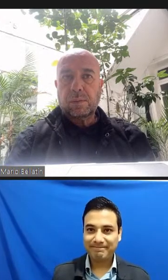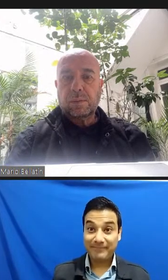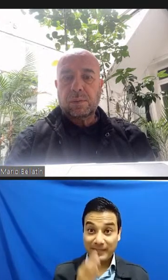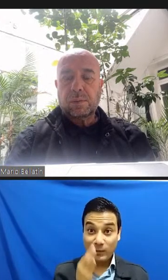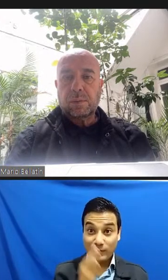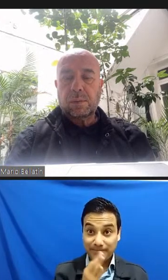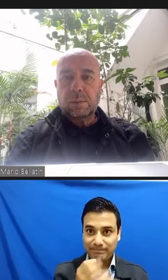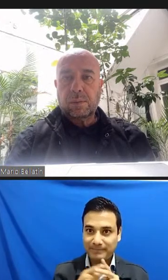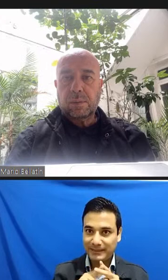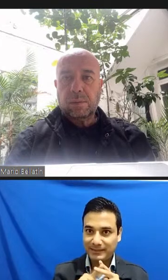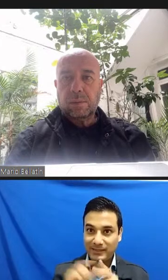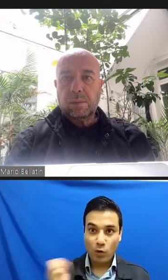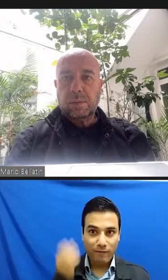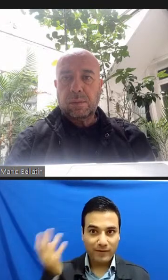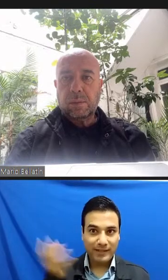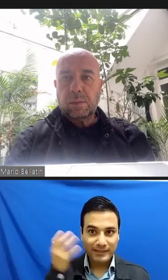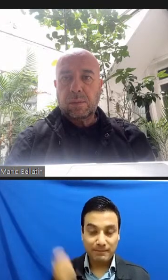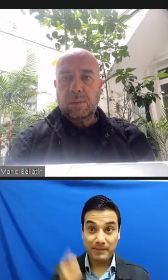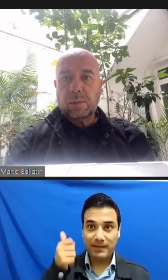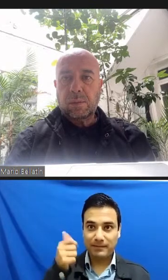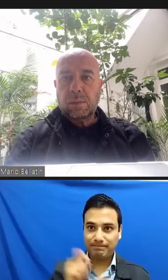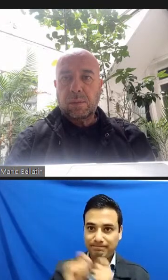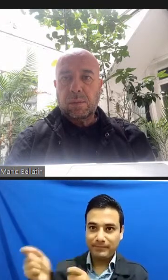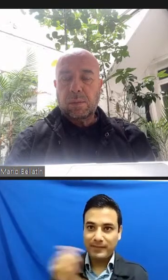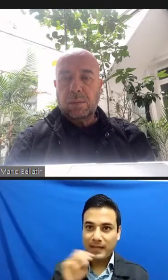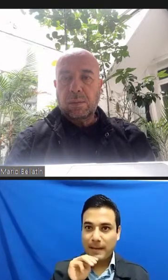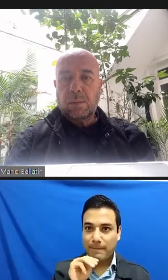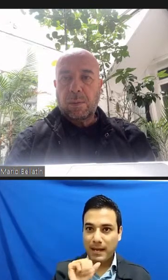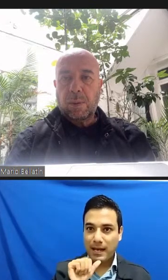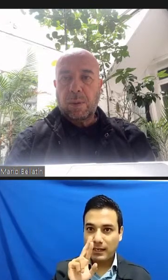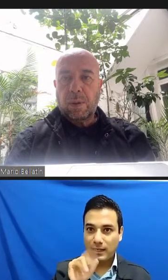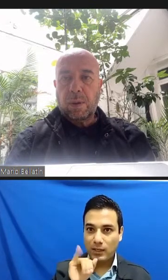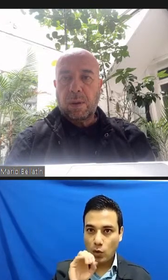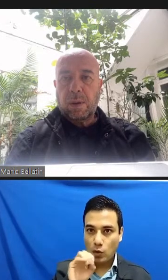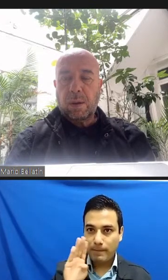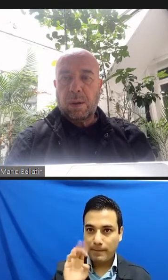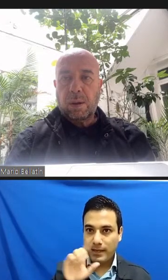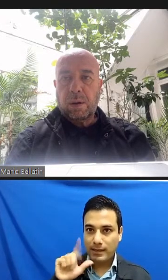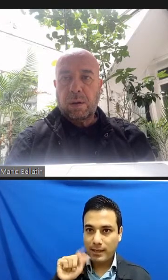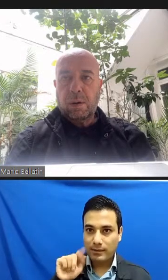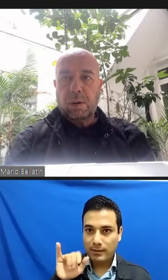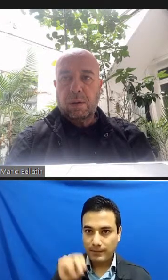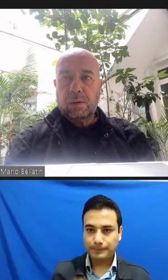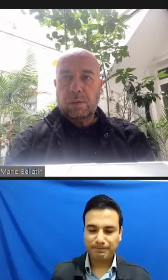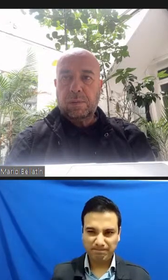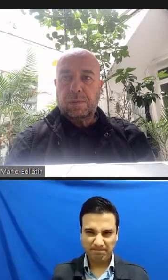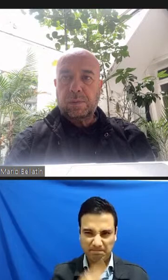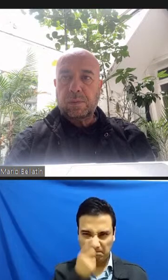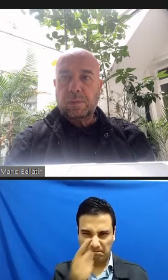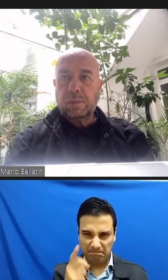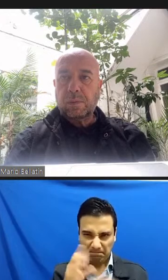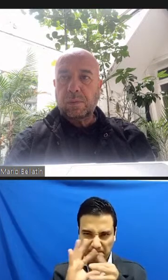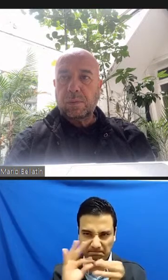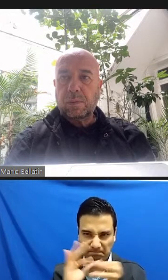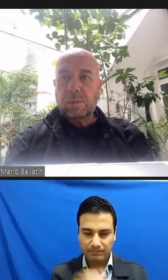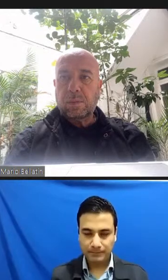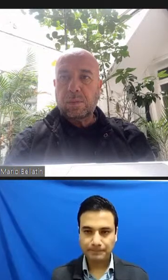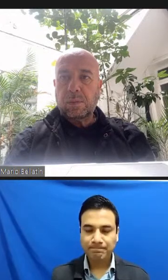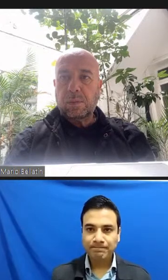conferencia inaugural a cargo de Mario Bellatín. Creo que hay que destacar la conjugación de